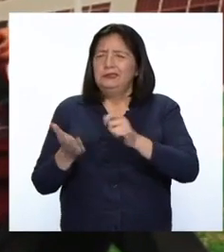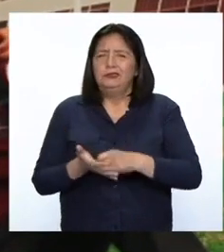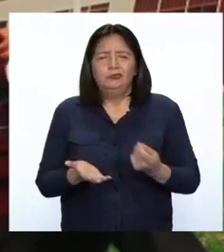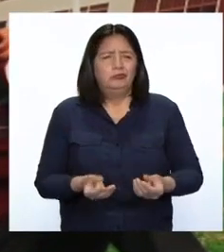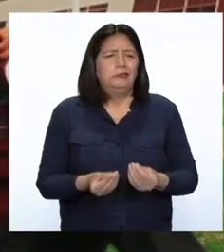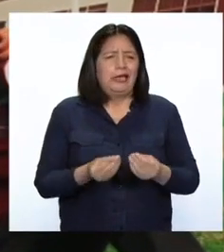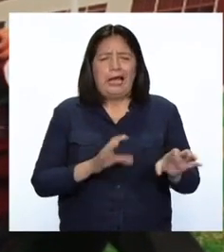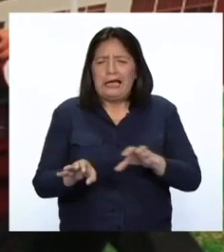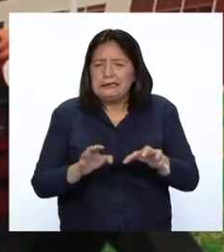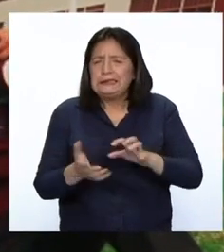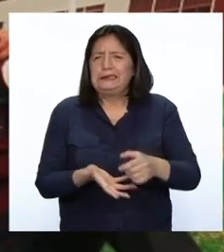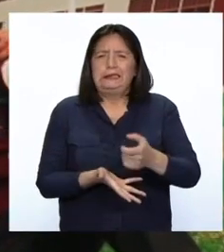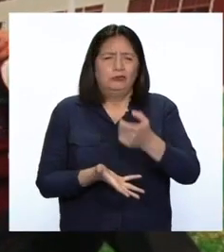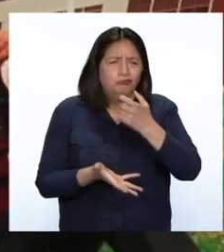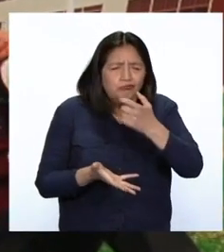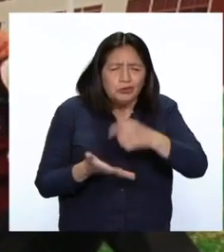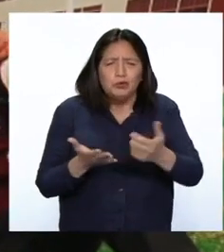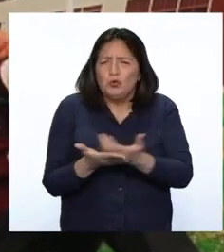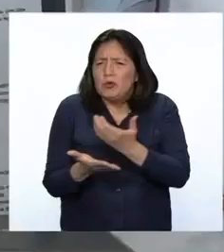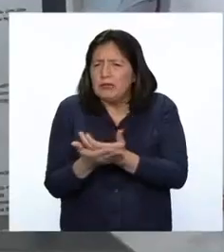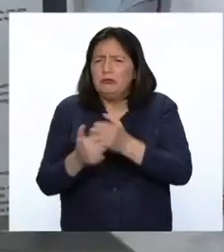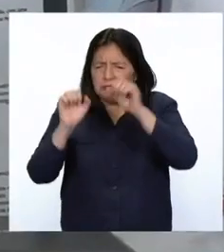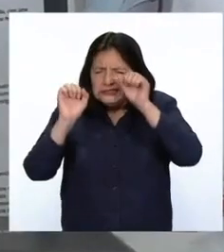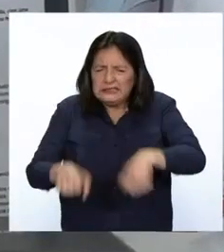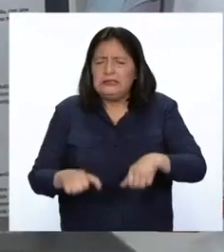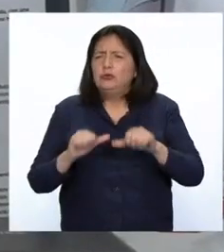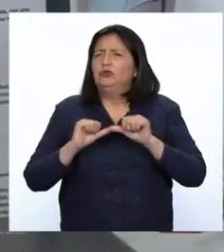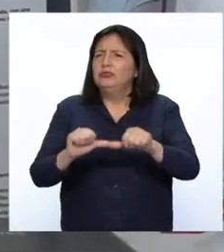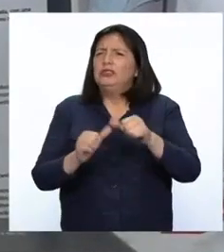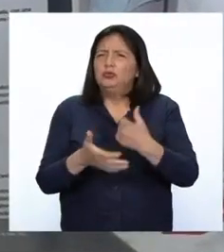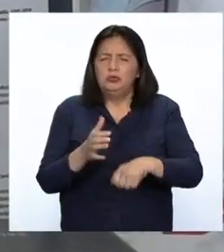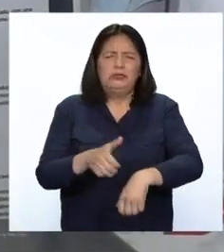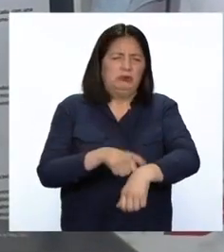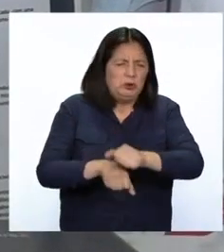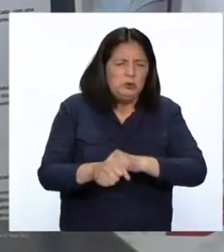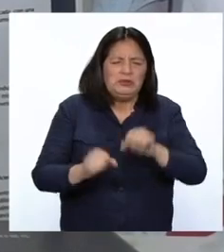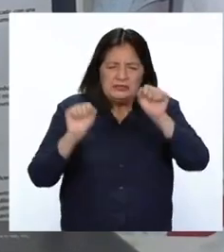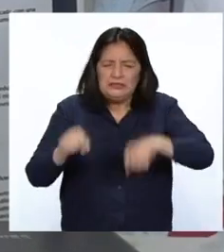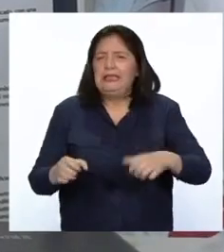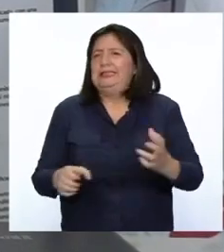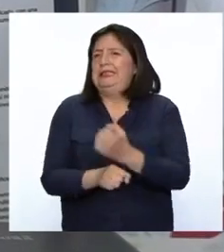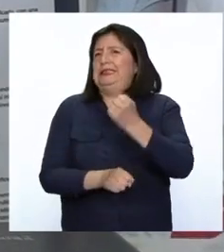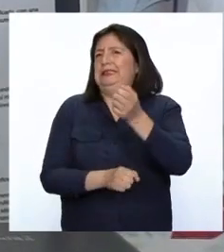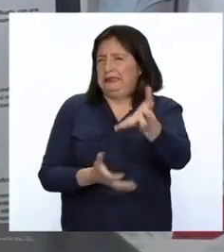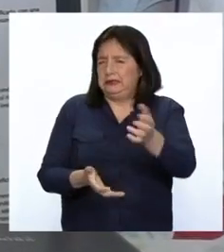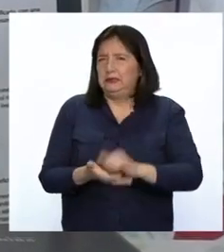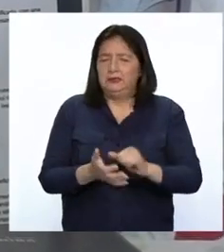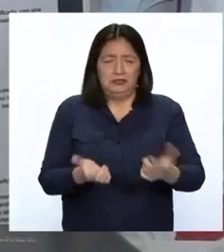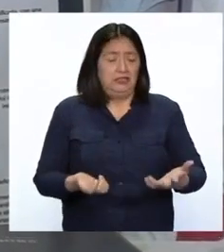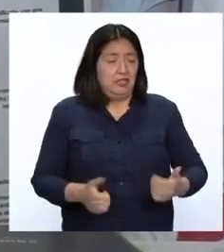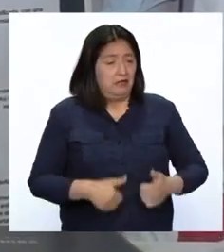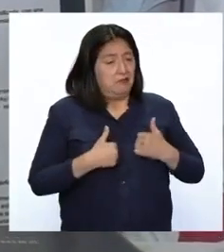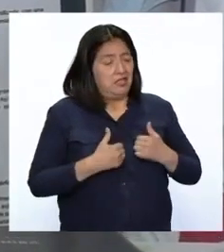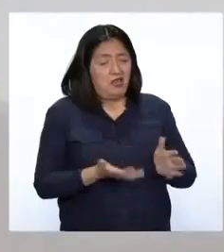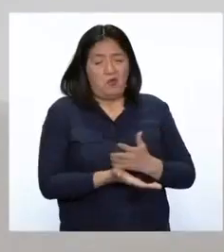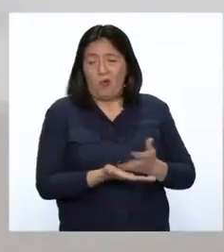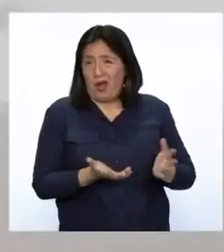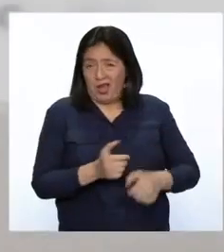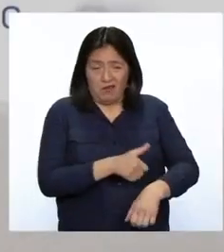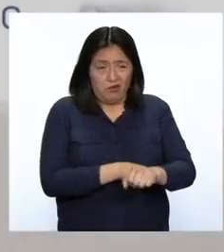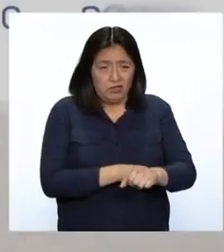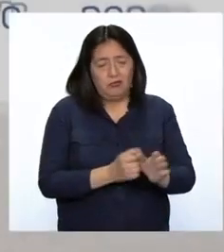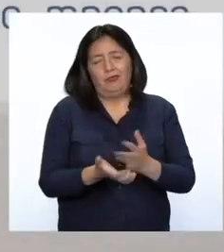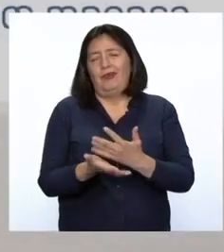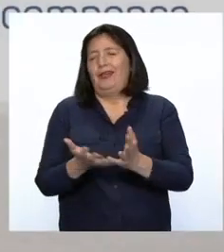innovación que persistan, que sigan insistiendo hasta conseguirlo, porque en la vida sin esfuerzo no hay una